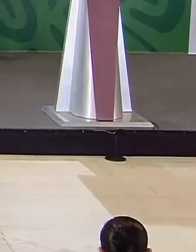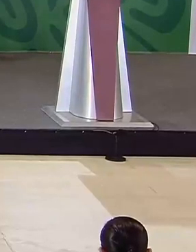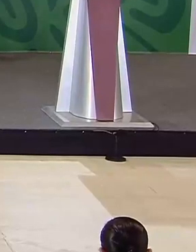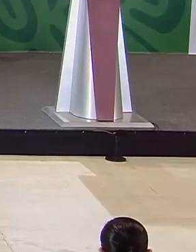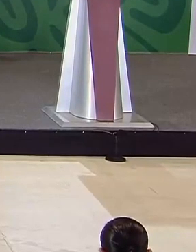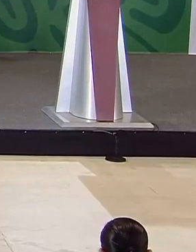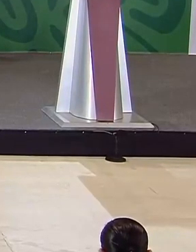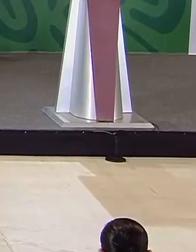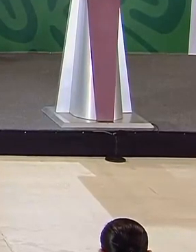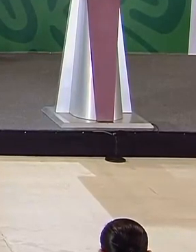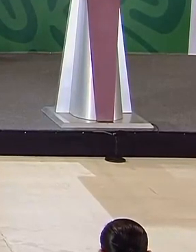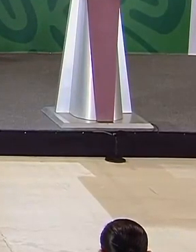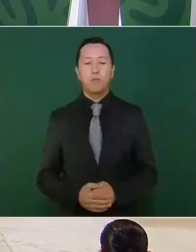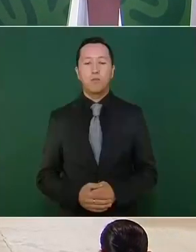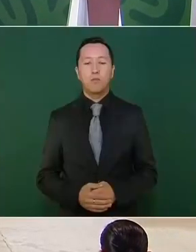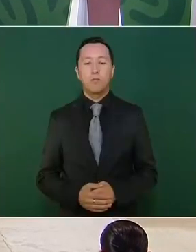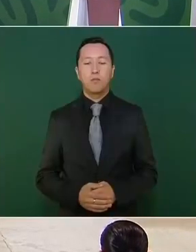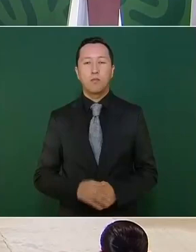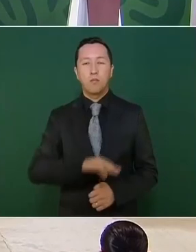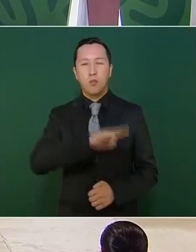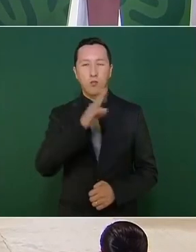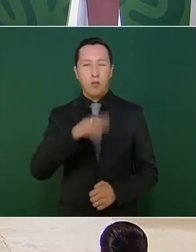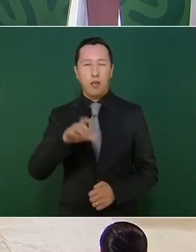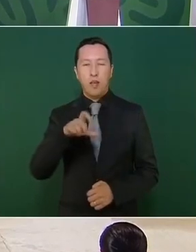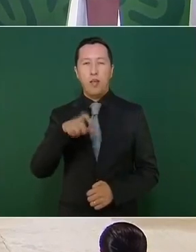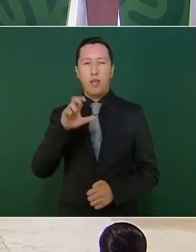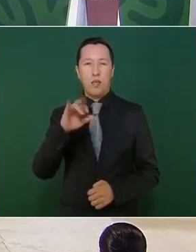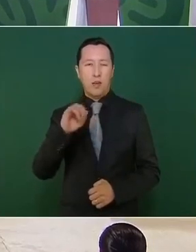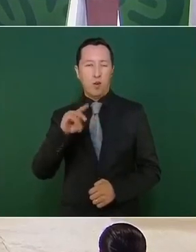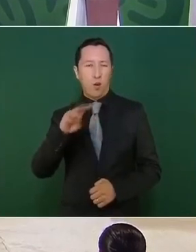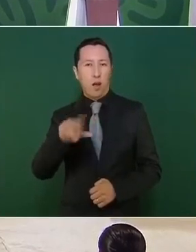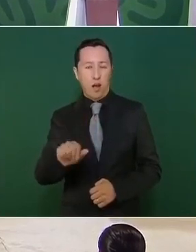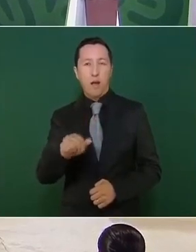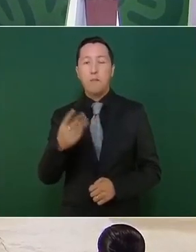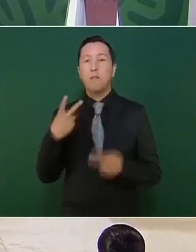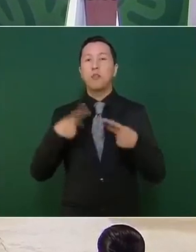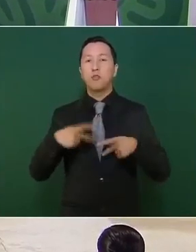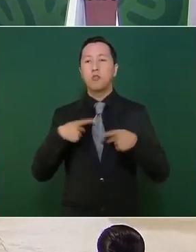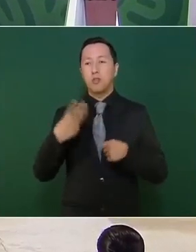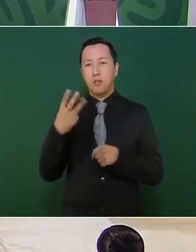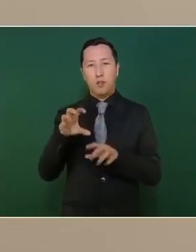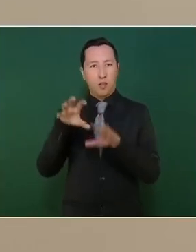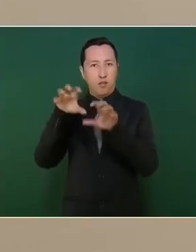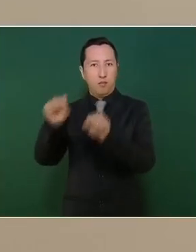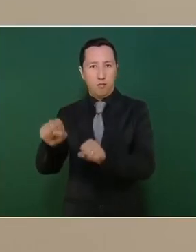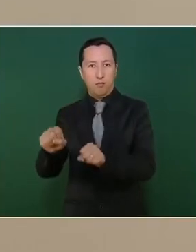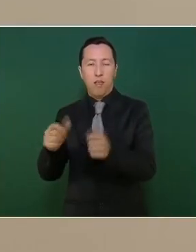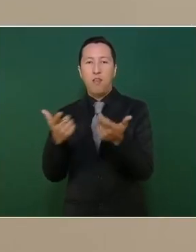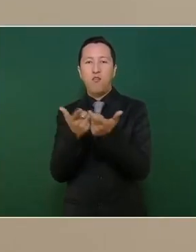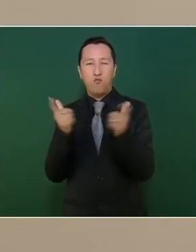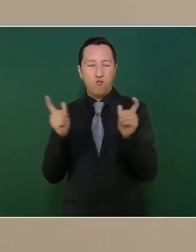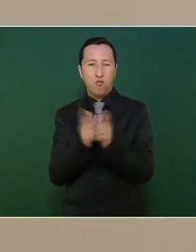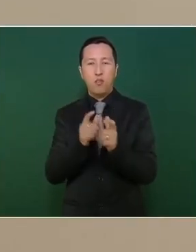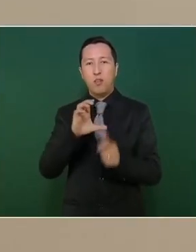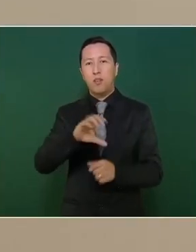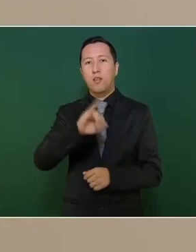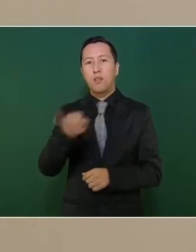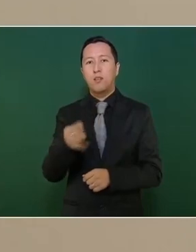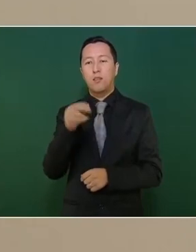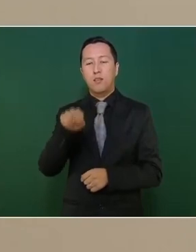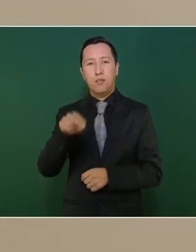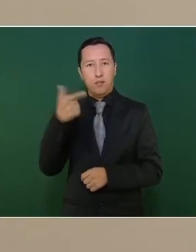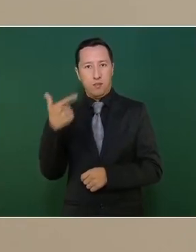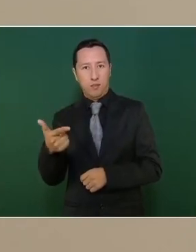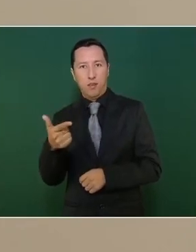Quiroga, Michoacán, tres personas detenidas, presuntos integrantes del cártel Jalisco Nueva Generación, que